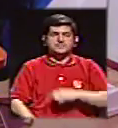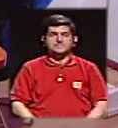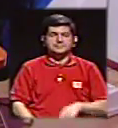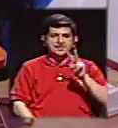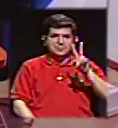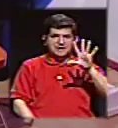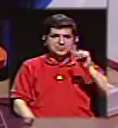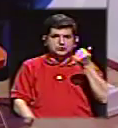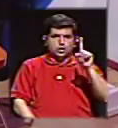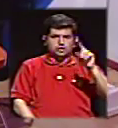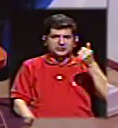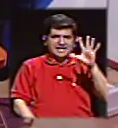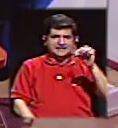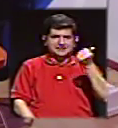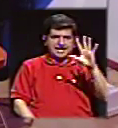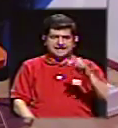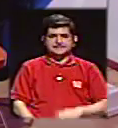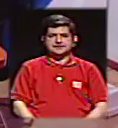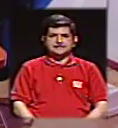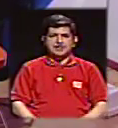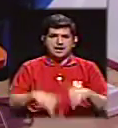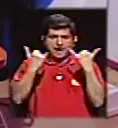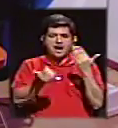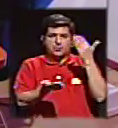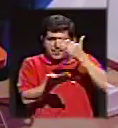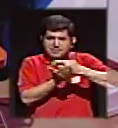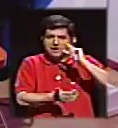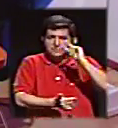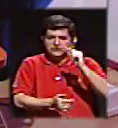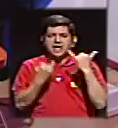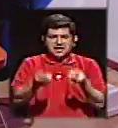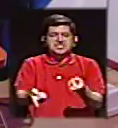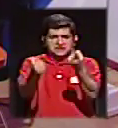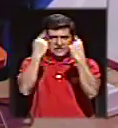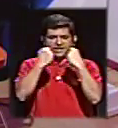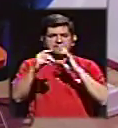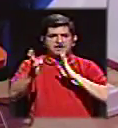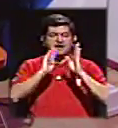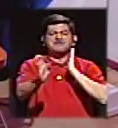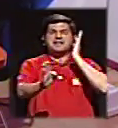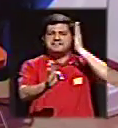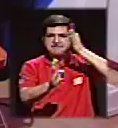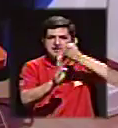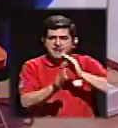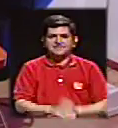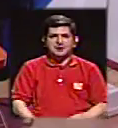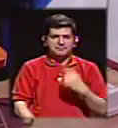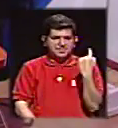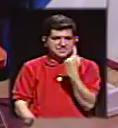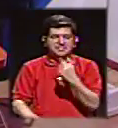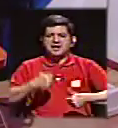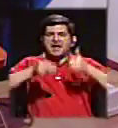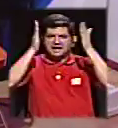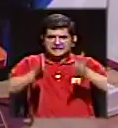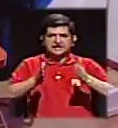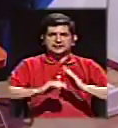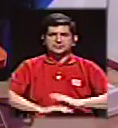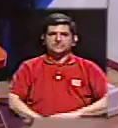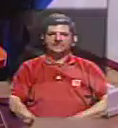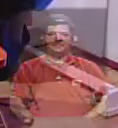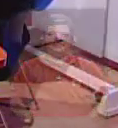25 11 15 15. Vamos a hacer una pequeña pausa y regresamos para hablar directamente de cada uno de los candidatos.